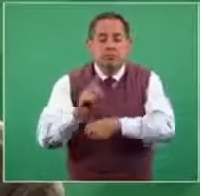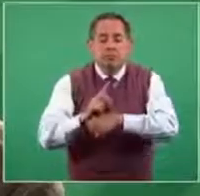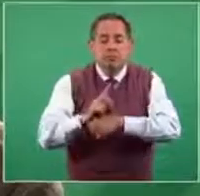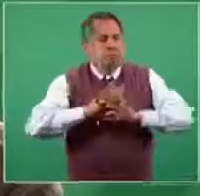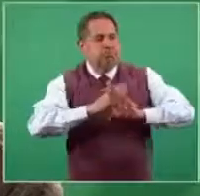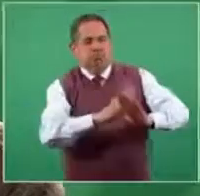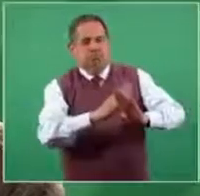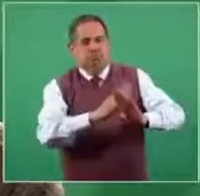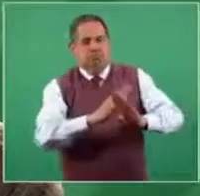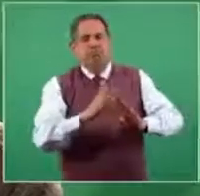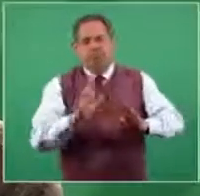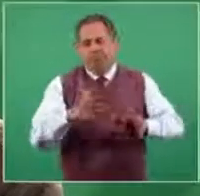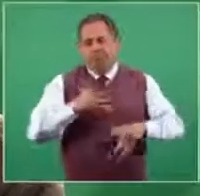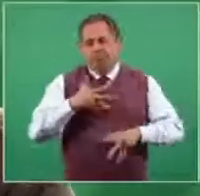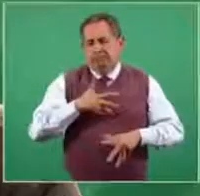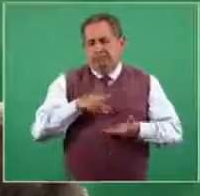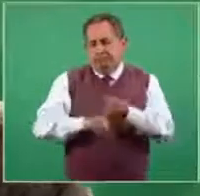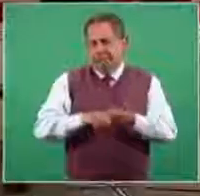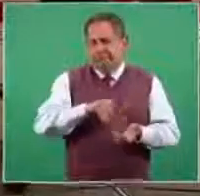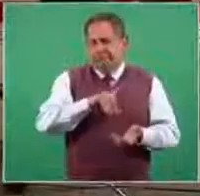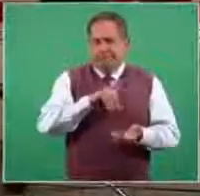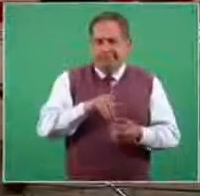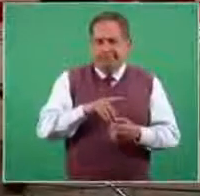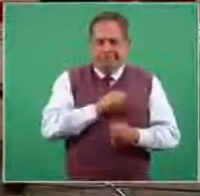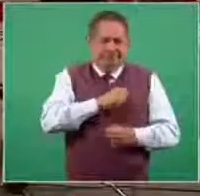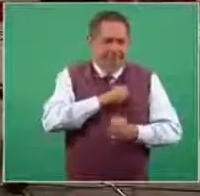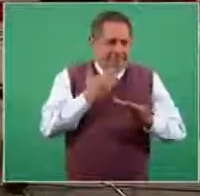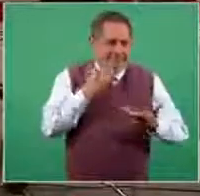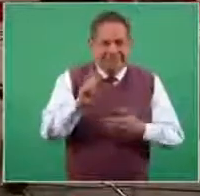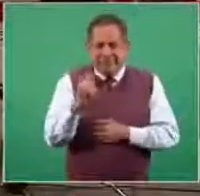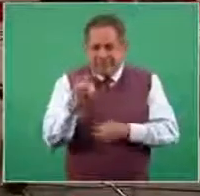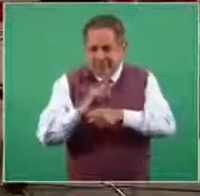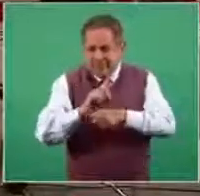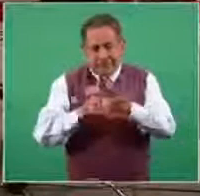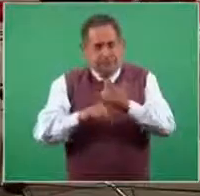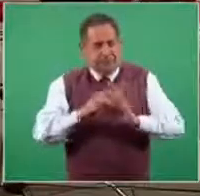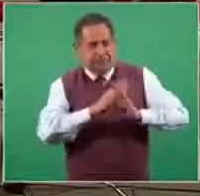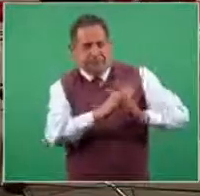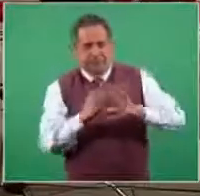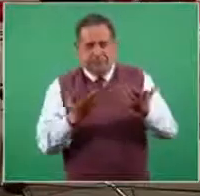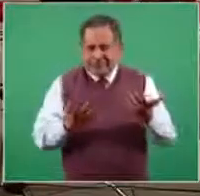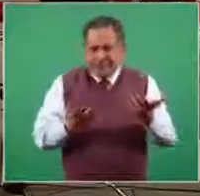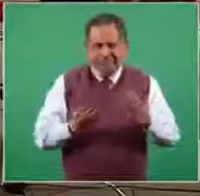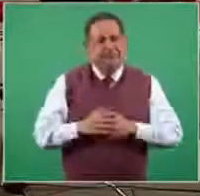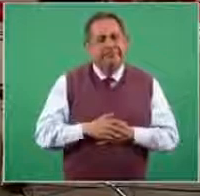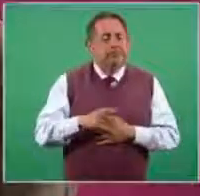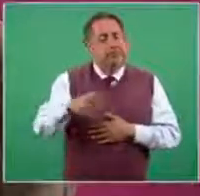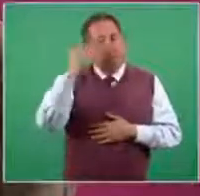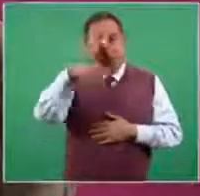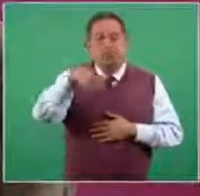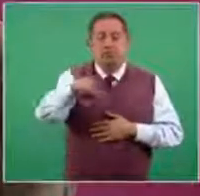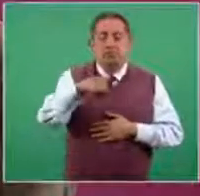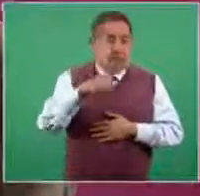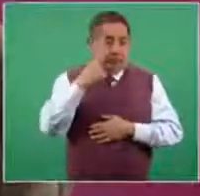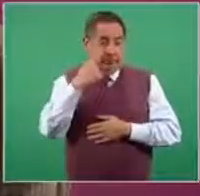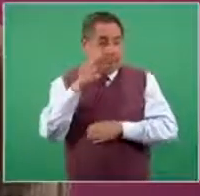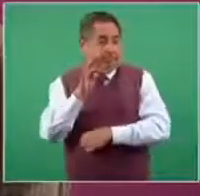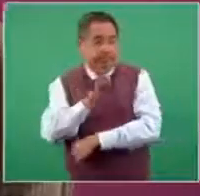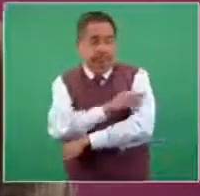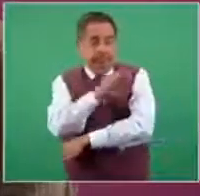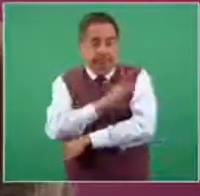las personas queden protegidas. Y también algo de lo que se ha hablado menos es la vacuna